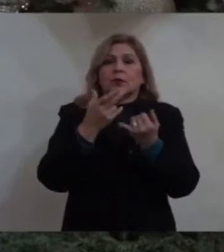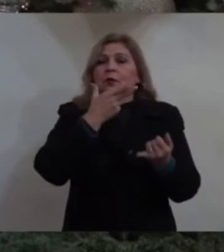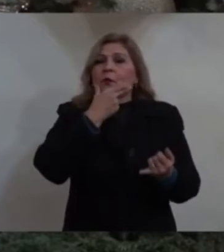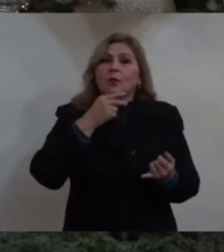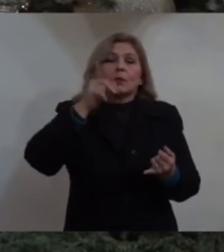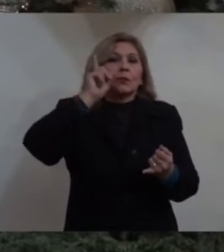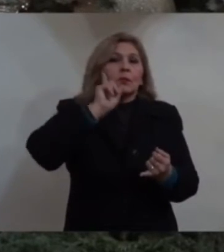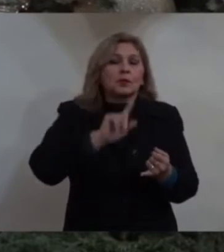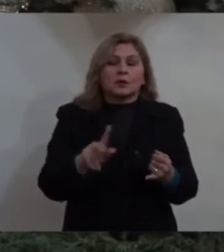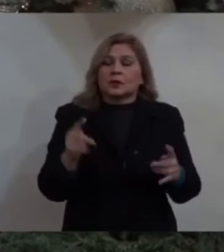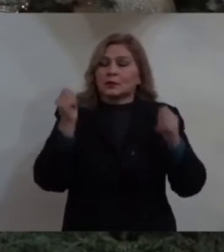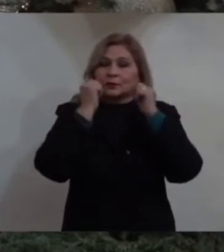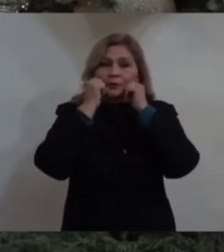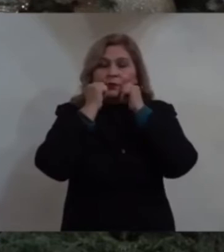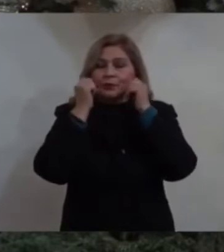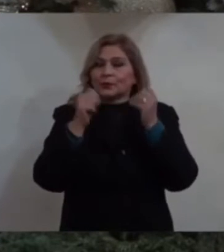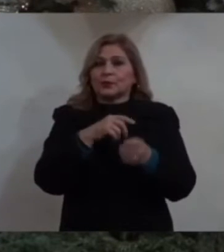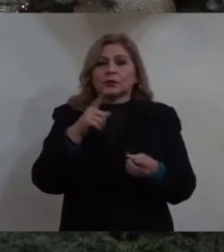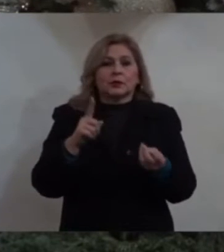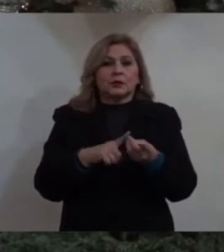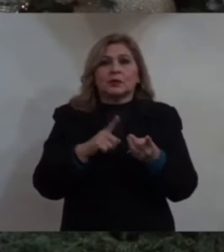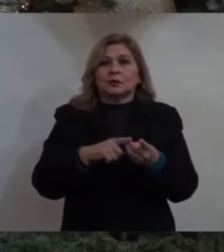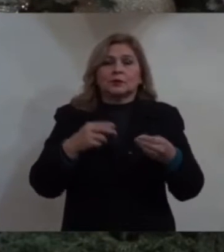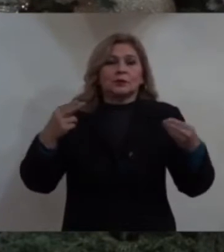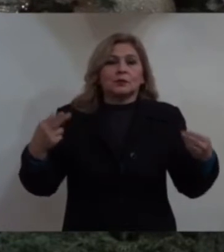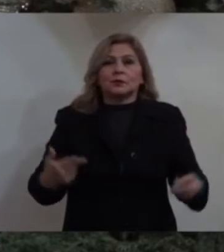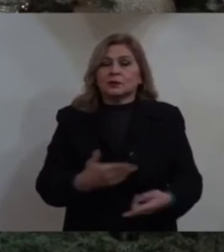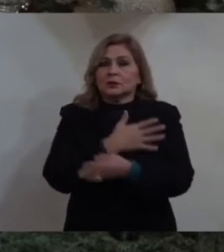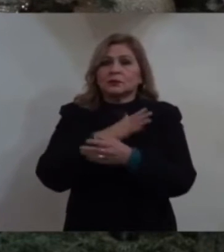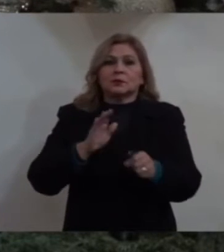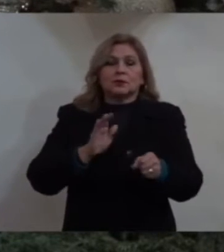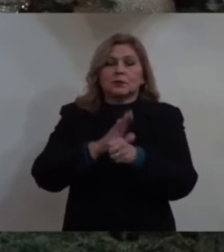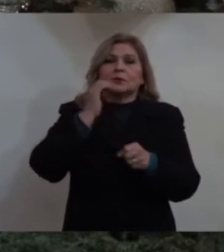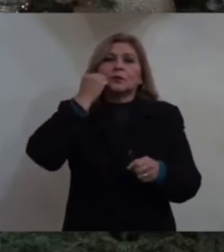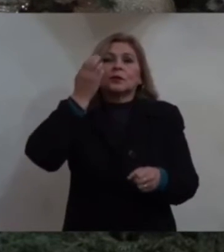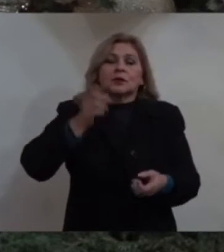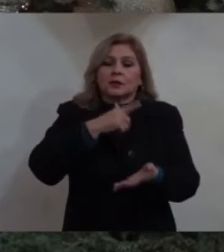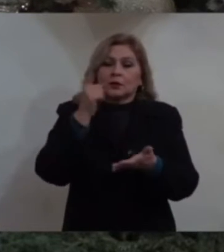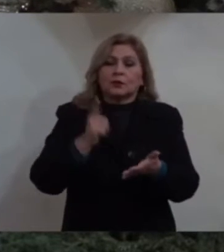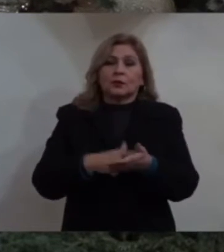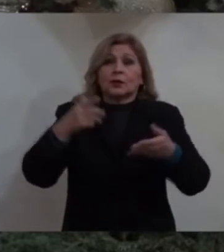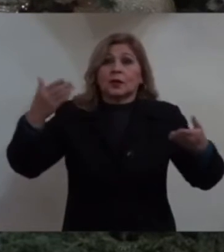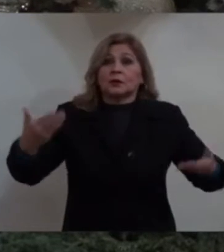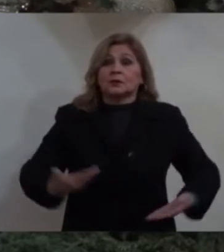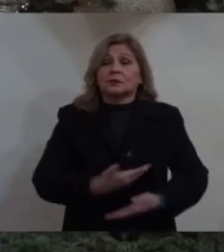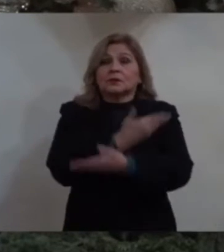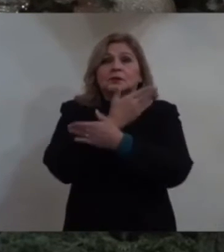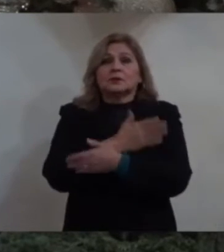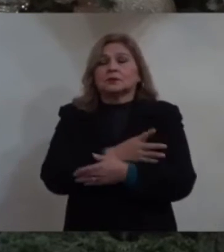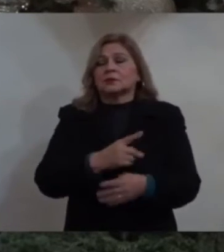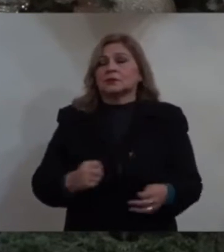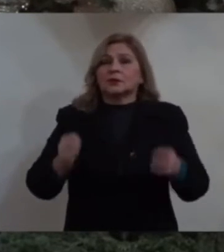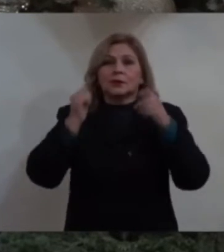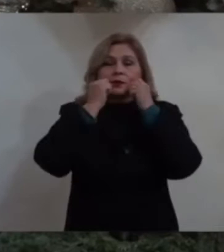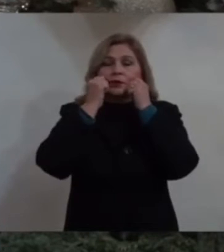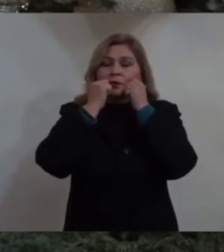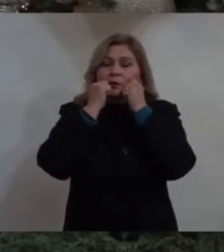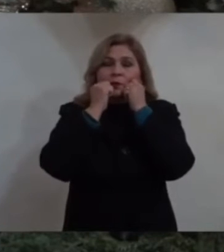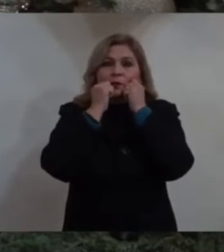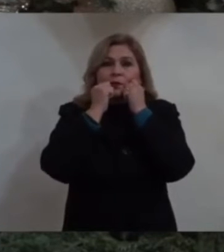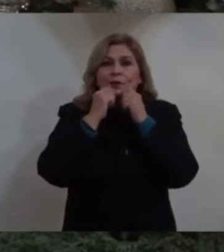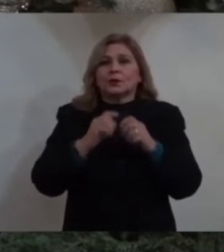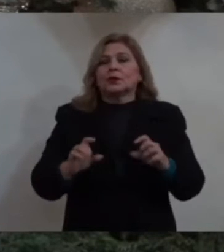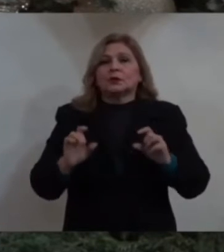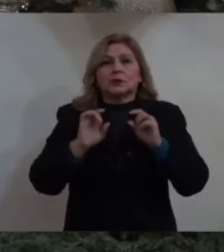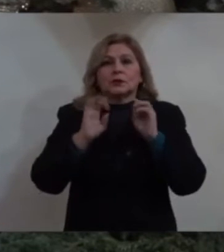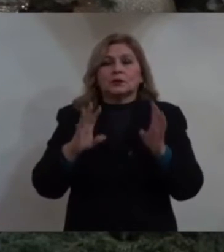de cualquier raza, de cualquier lengua, de cualquier país, cualquiera que sea la condición moral o